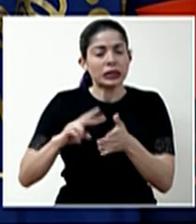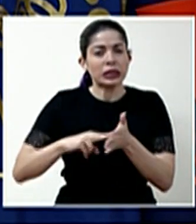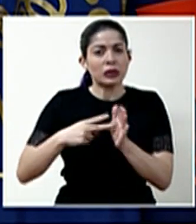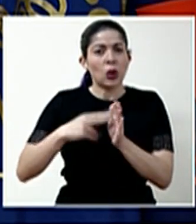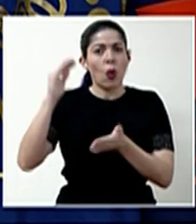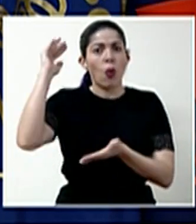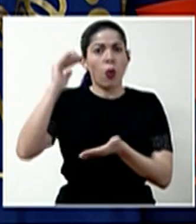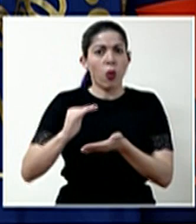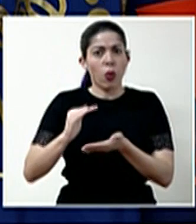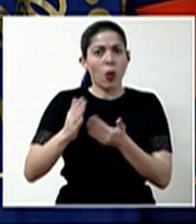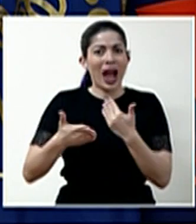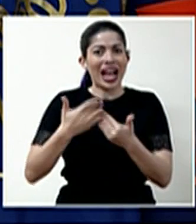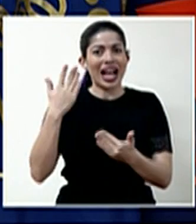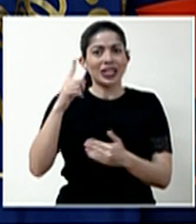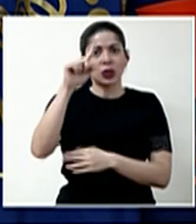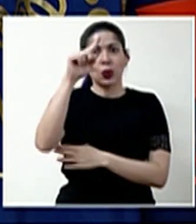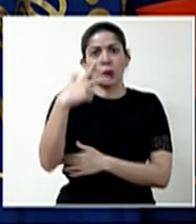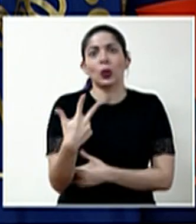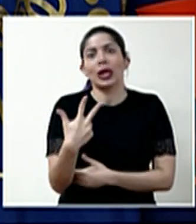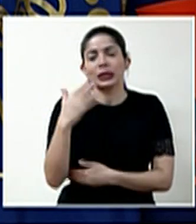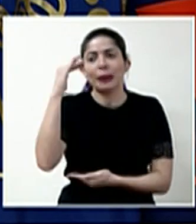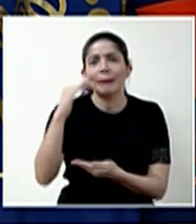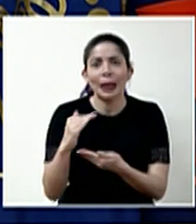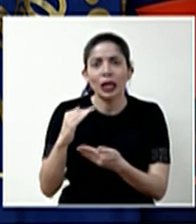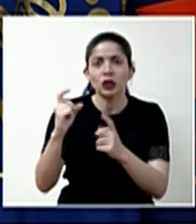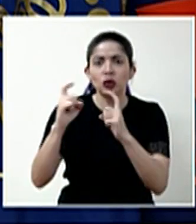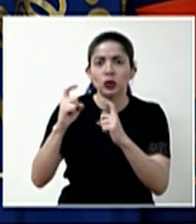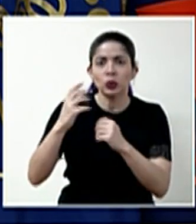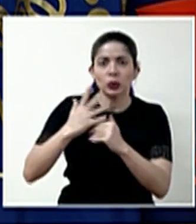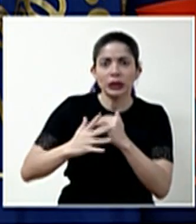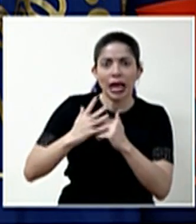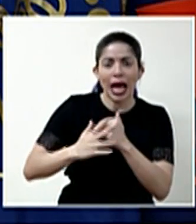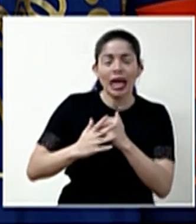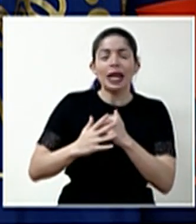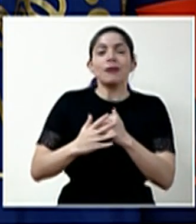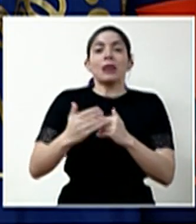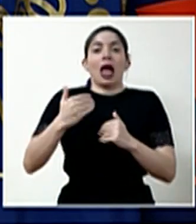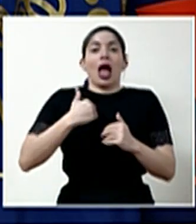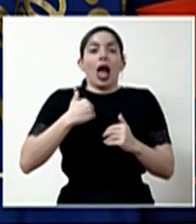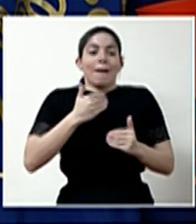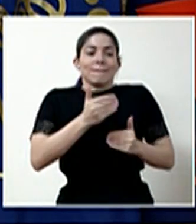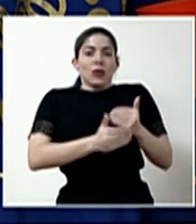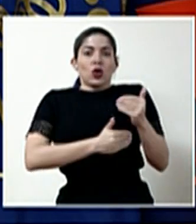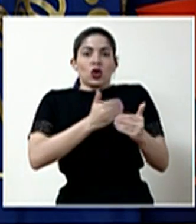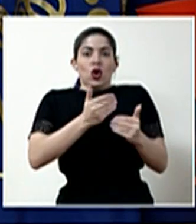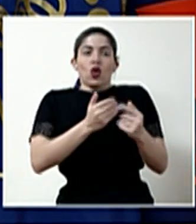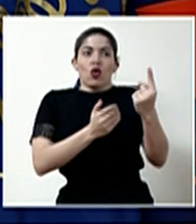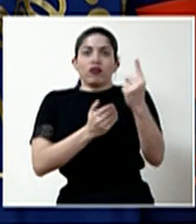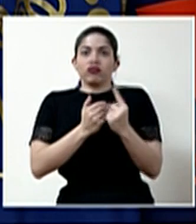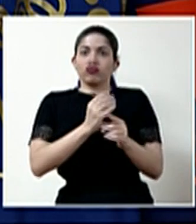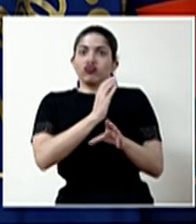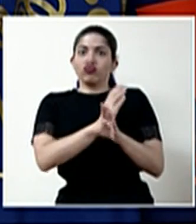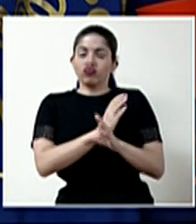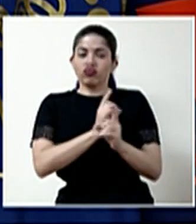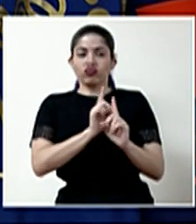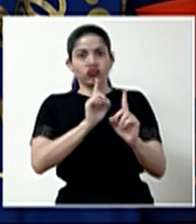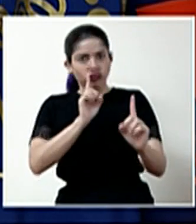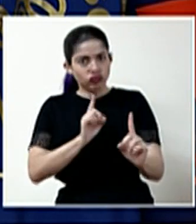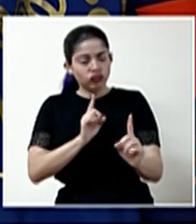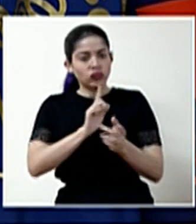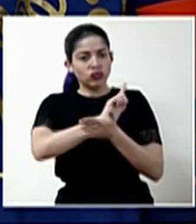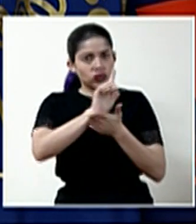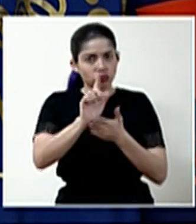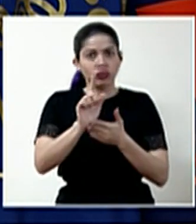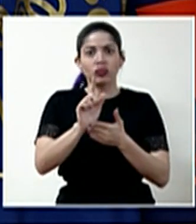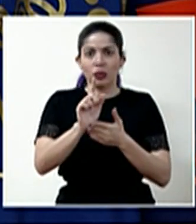reducción de más o menos un tercio en las donaciones de sangre. Existen protocolos para garantizar el distanciamiento y la